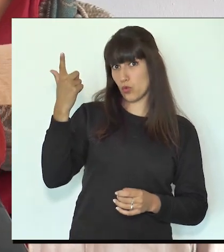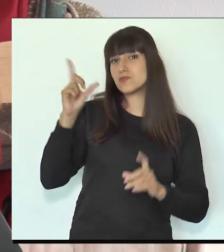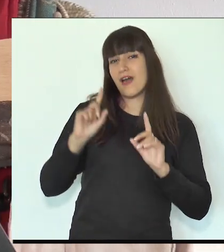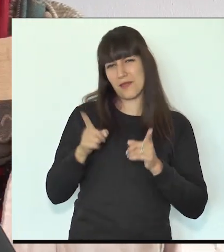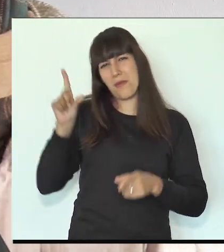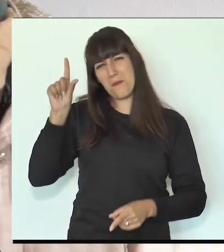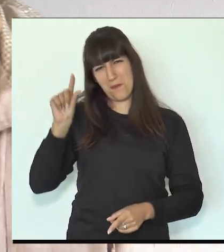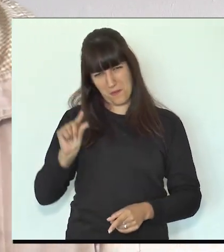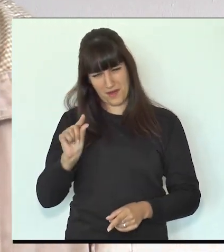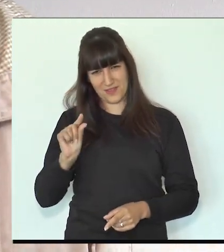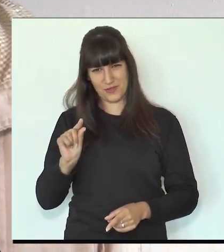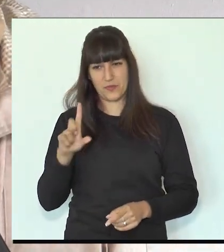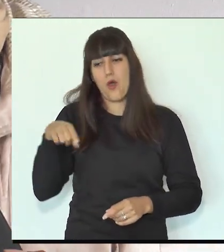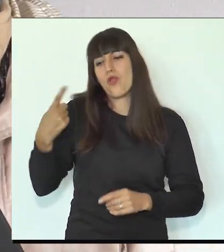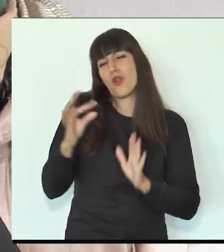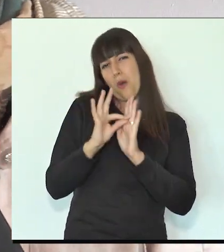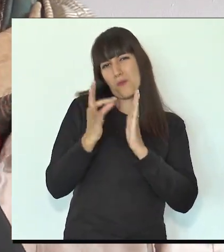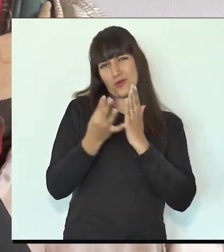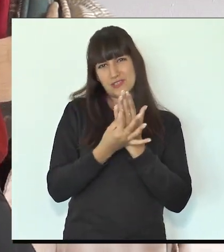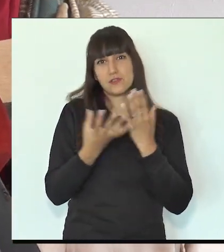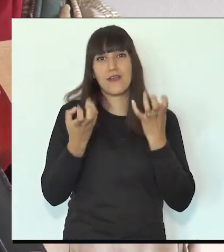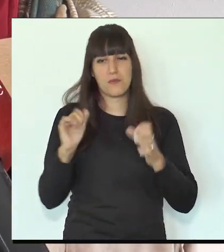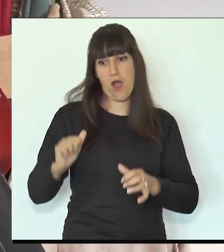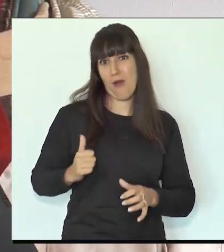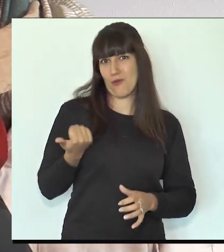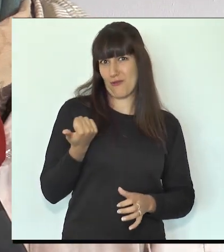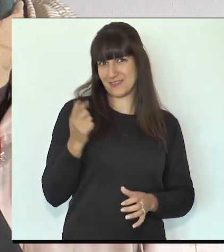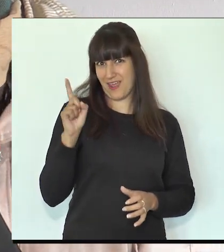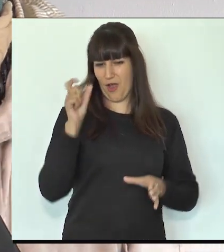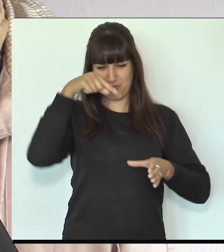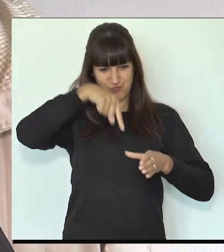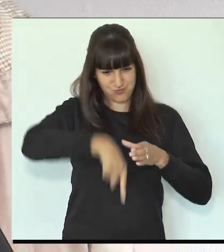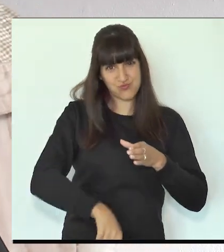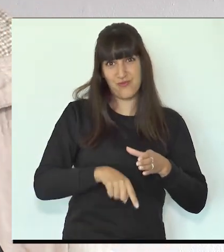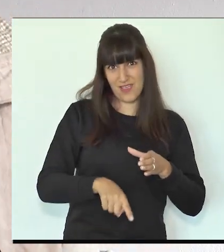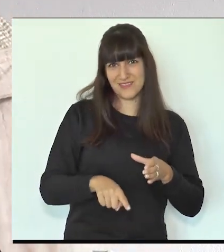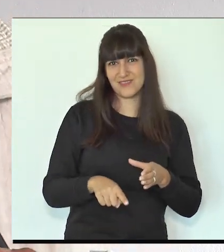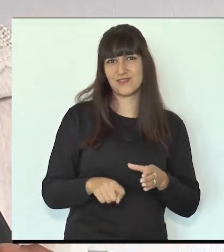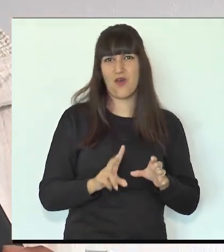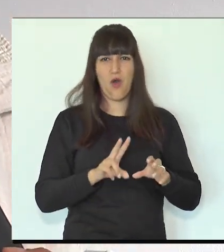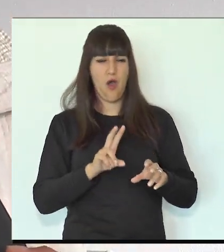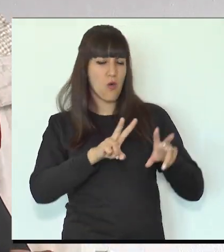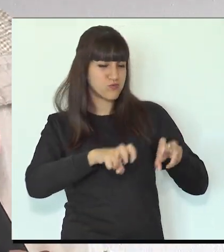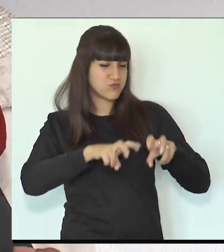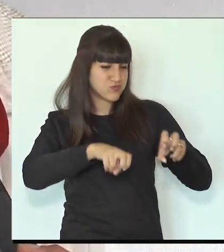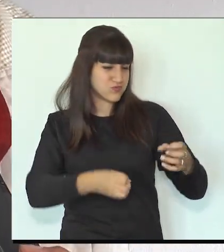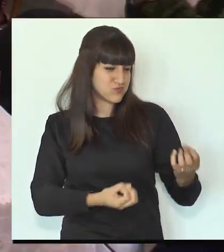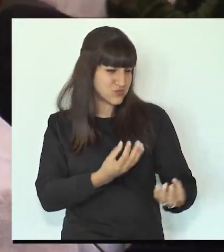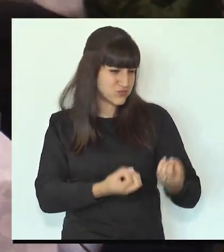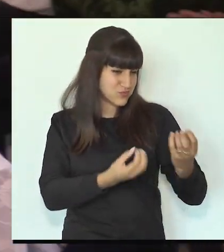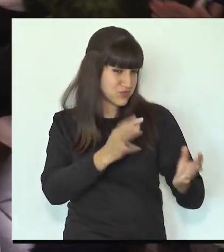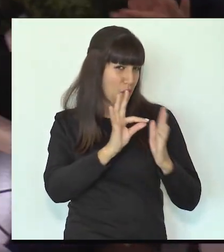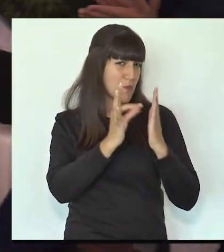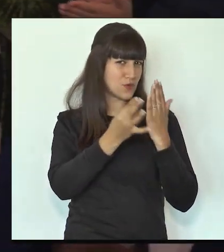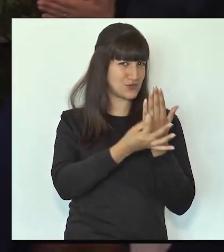a tener un ahorro, ¿no? Y luego todos los proyectos que también tenemos de poder aprovechar el agua del pozo, porque el vivero es uno de los